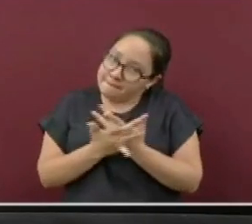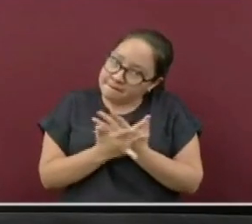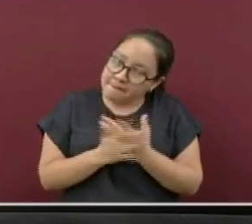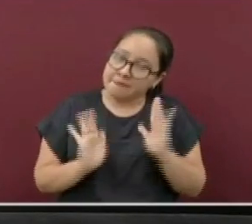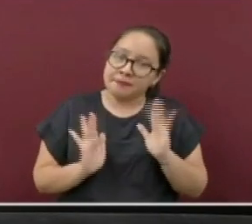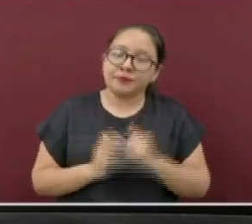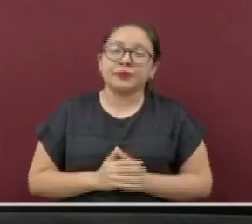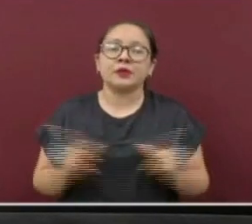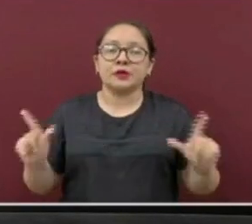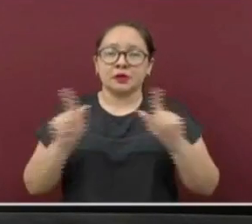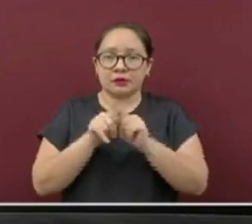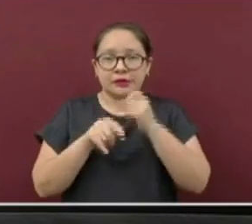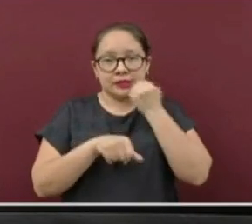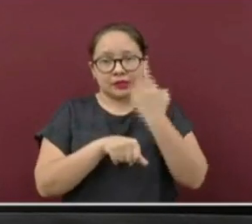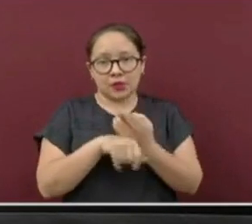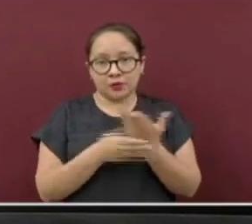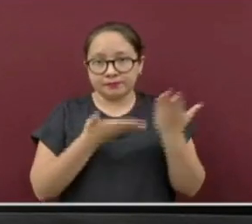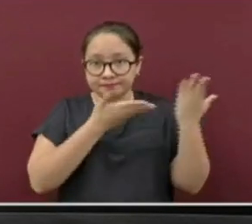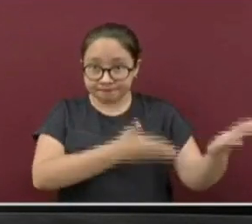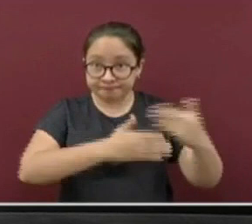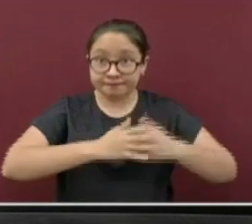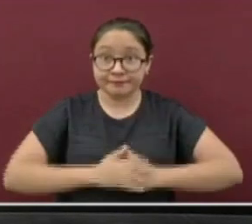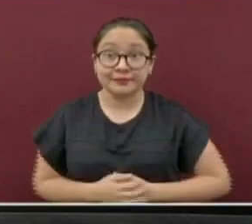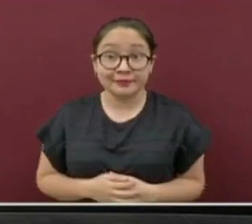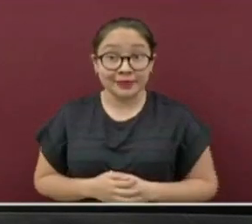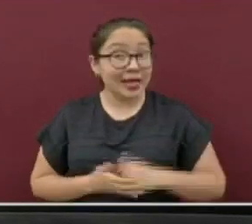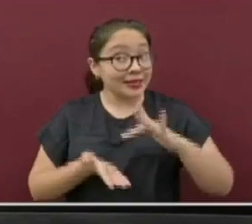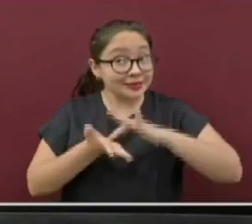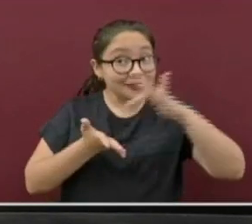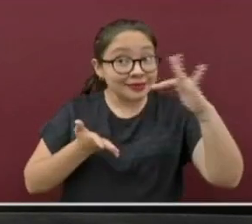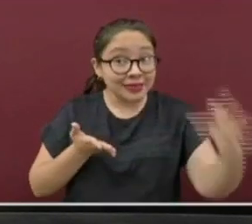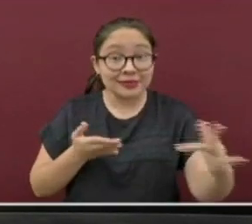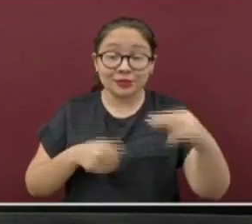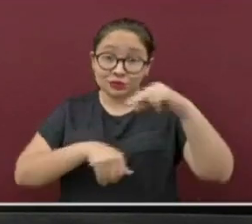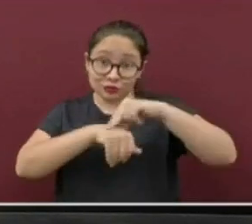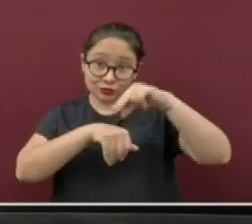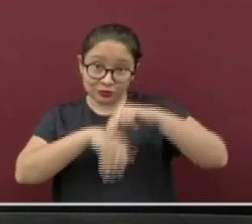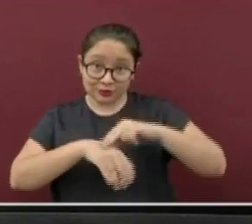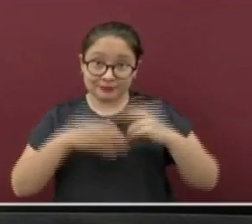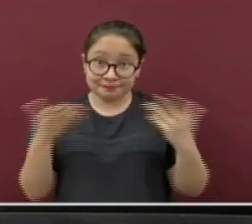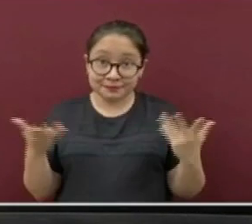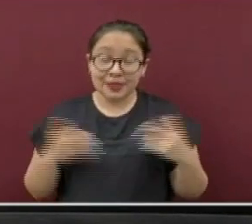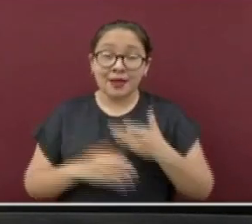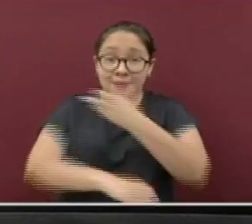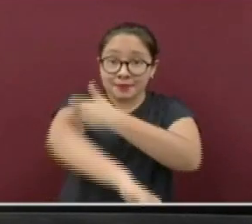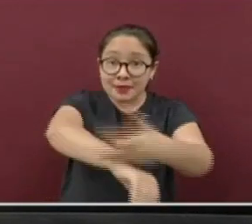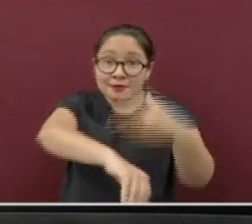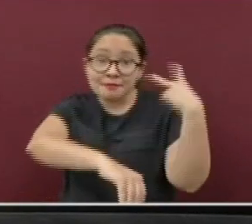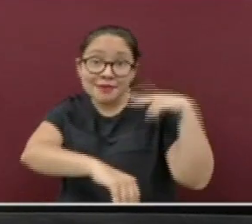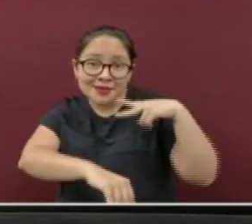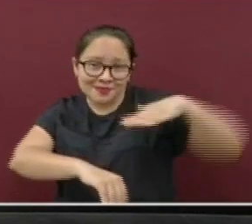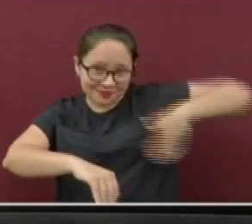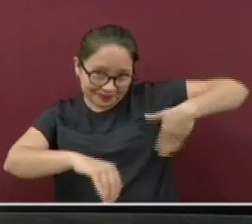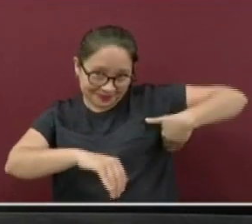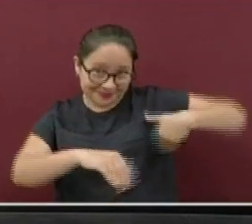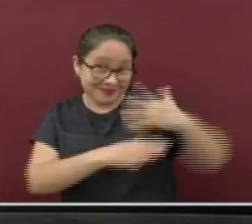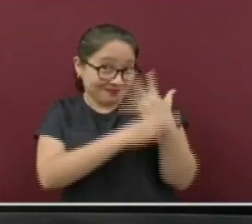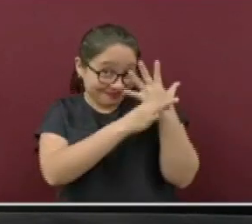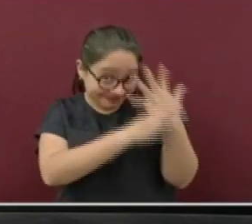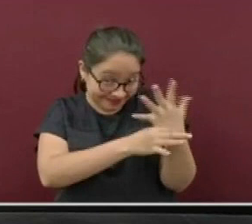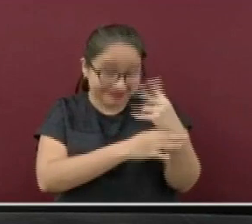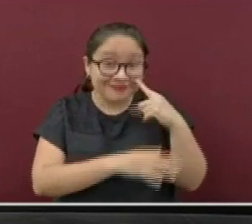Su turno, señor secretario. Muchísimas gracias, doctoras. Familia Veracruzana, ya escucharon la información.